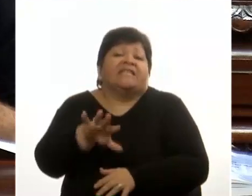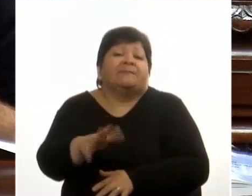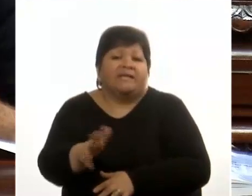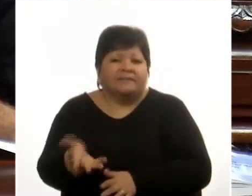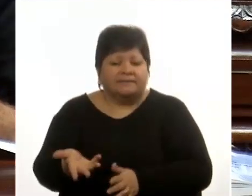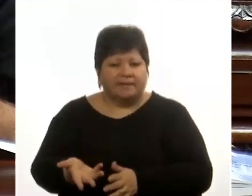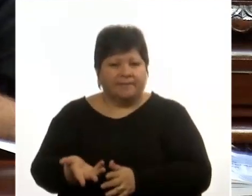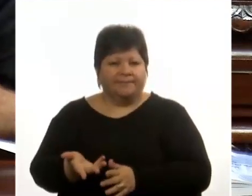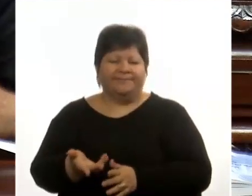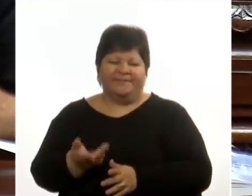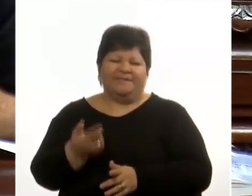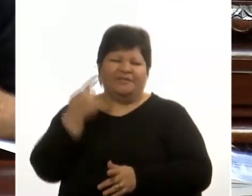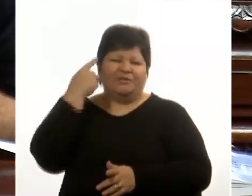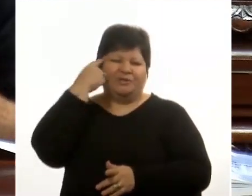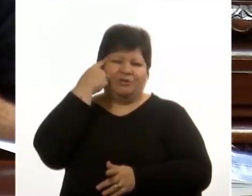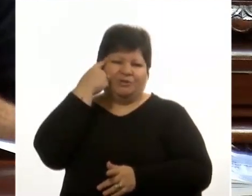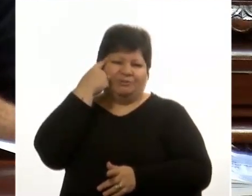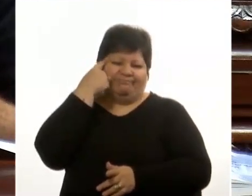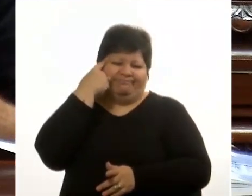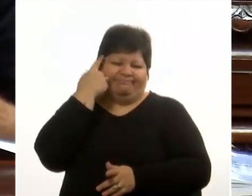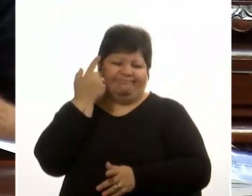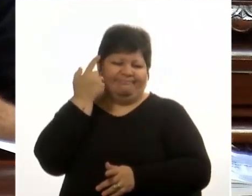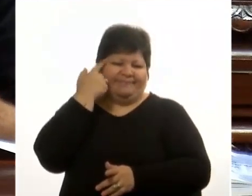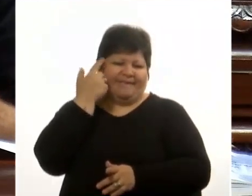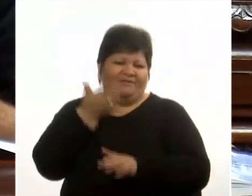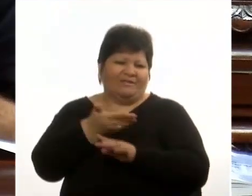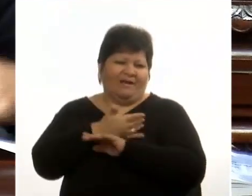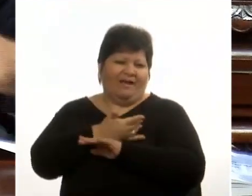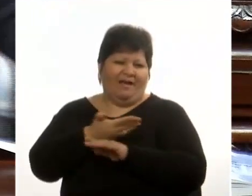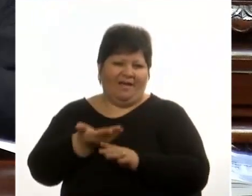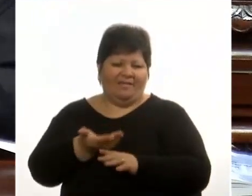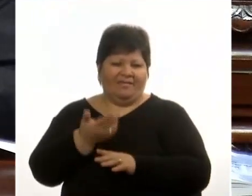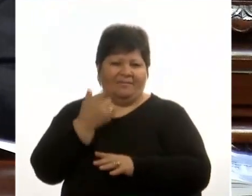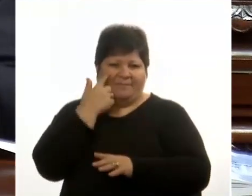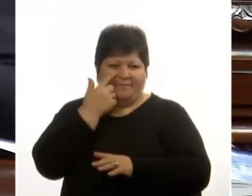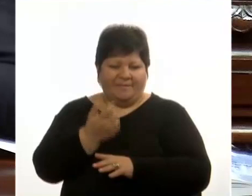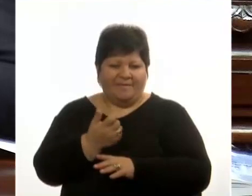debiera venir acompañado con acciones muy concretas.